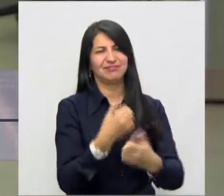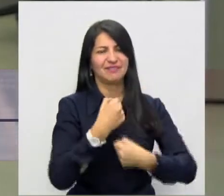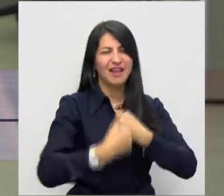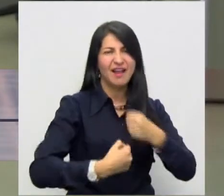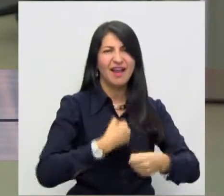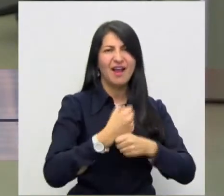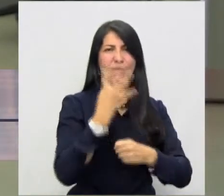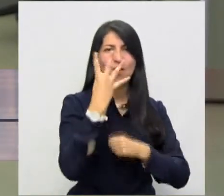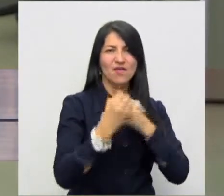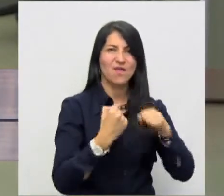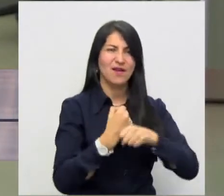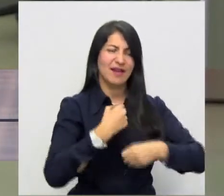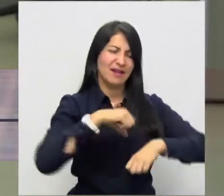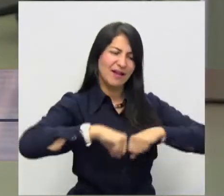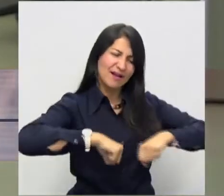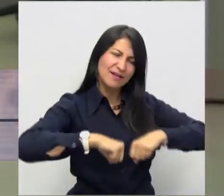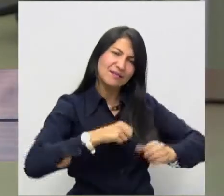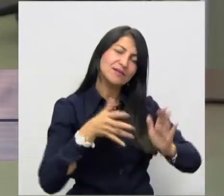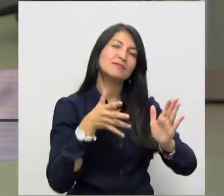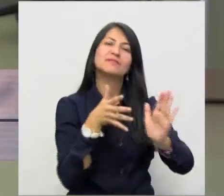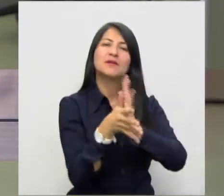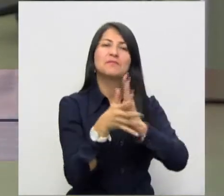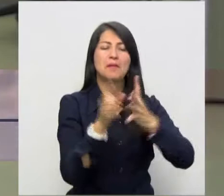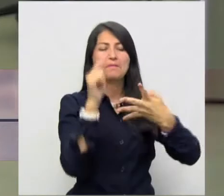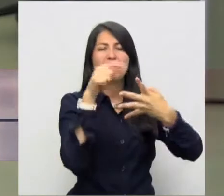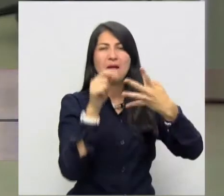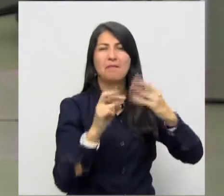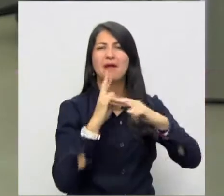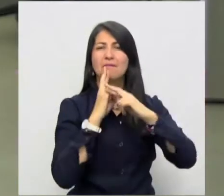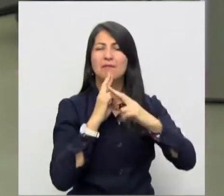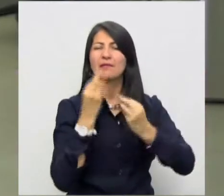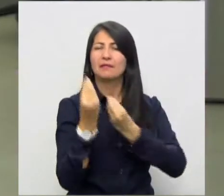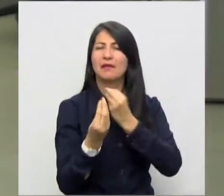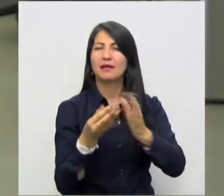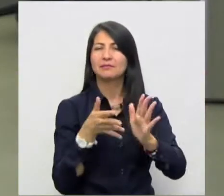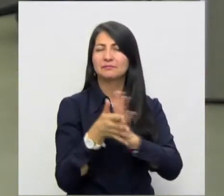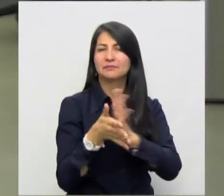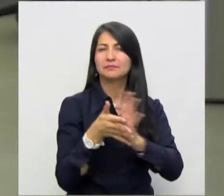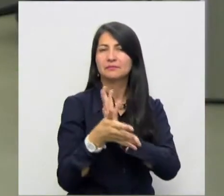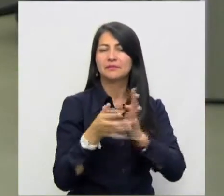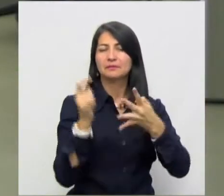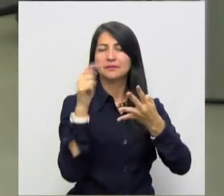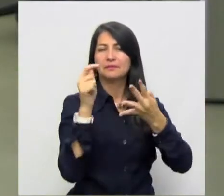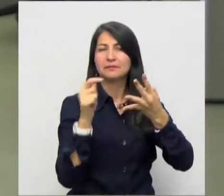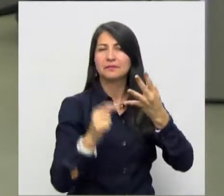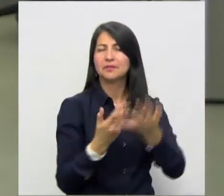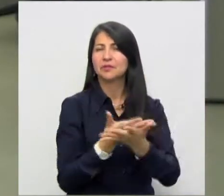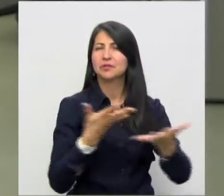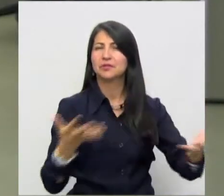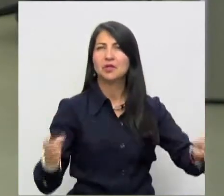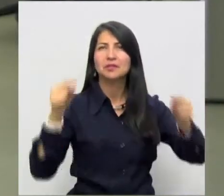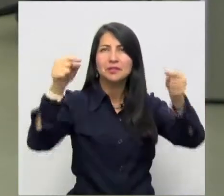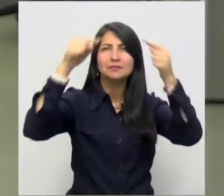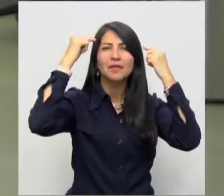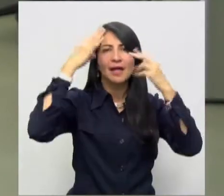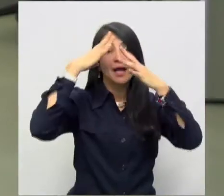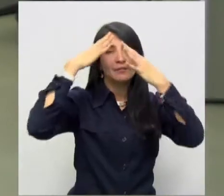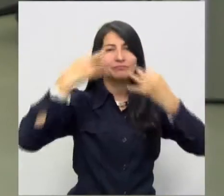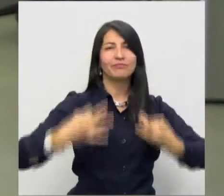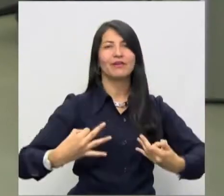cuatro años de administración. Son los resultados. Es una rendición de cuenta de resultados de la misión cumplida.